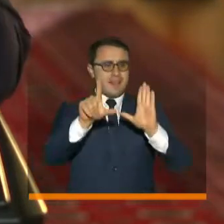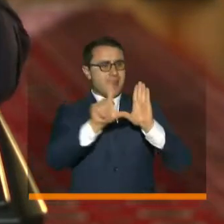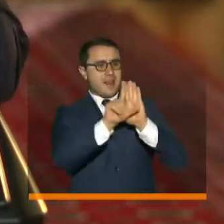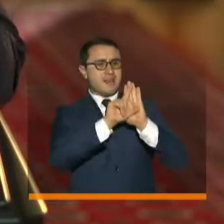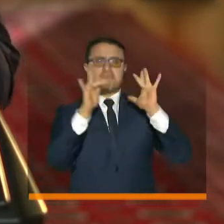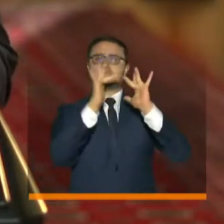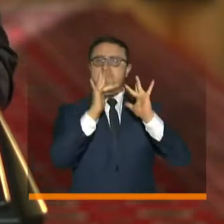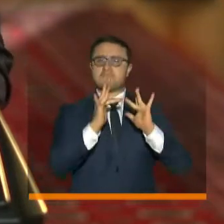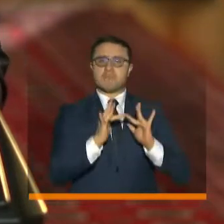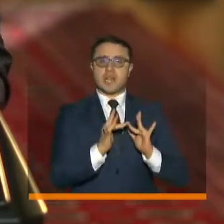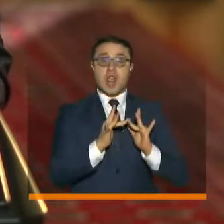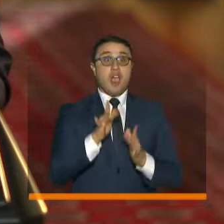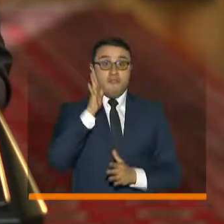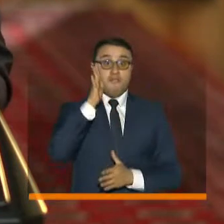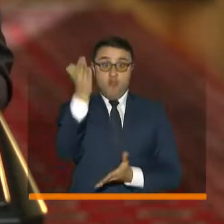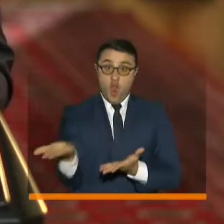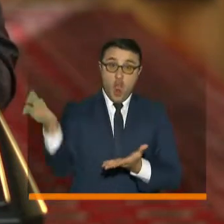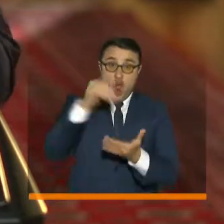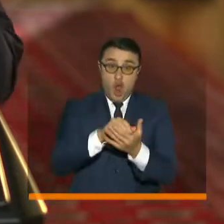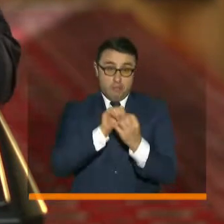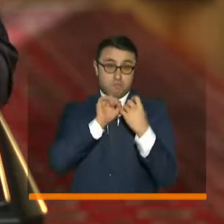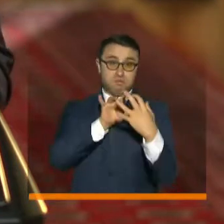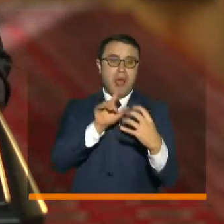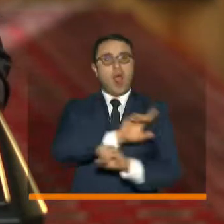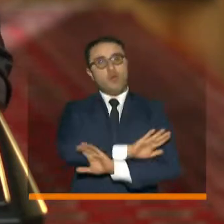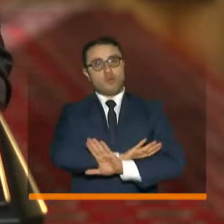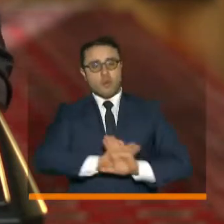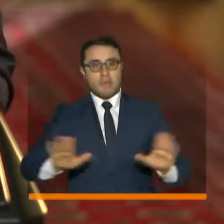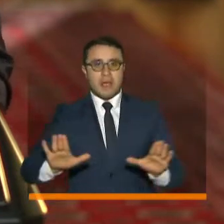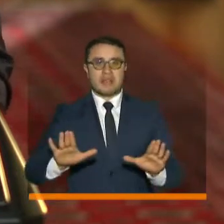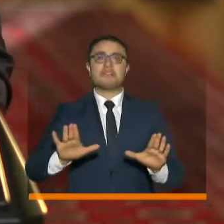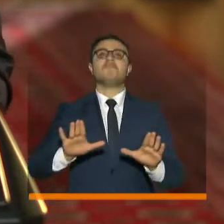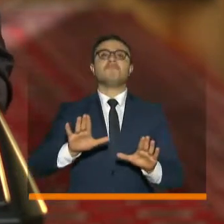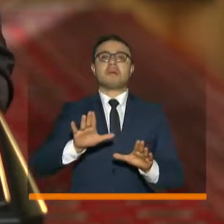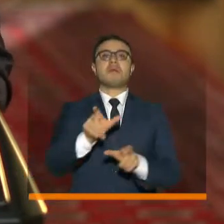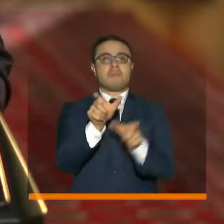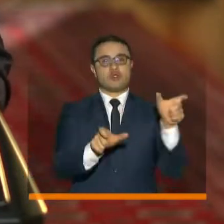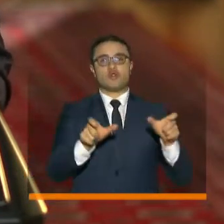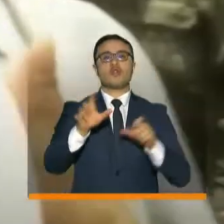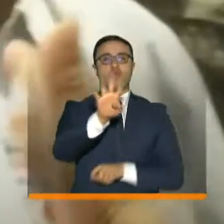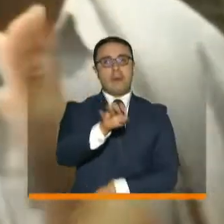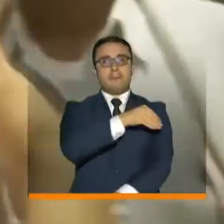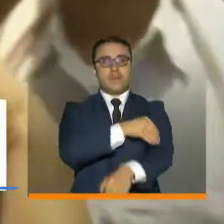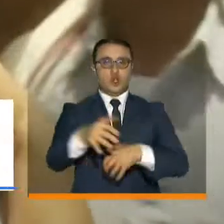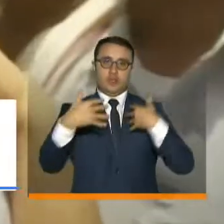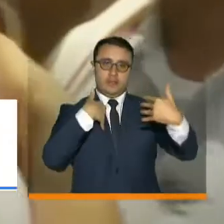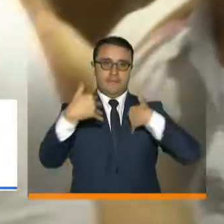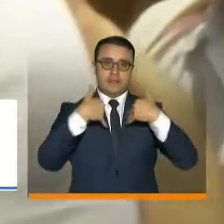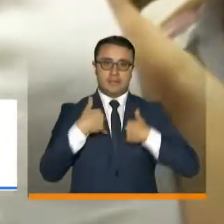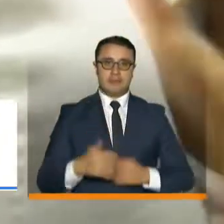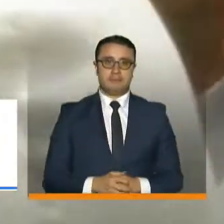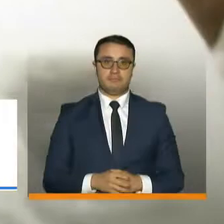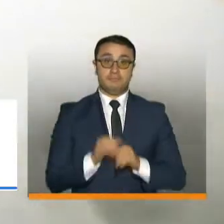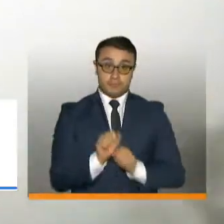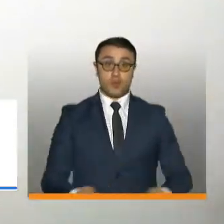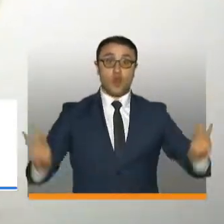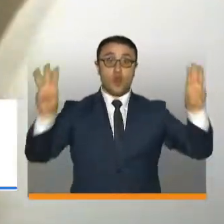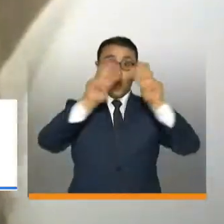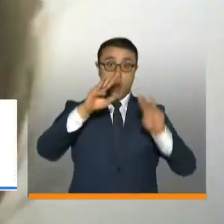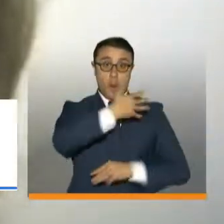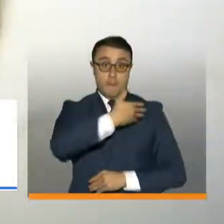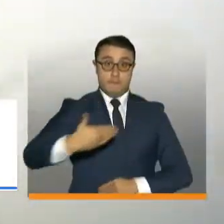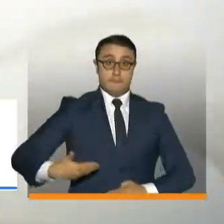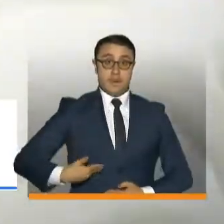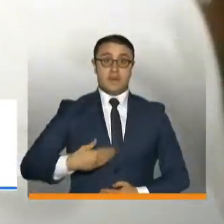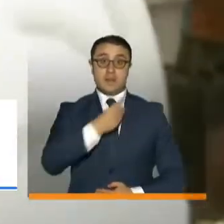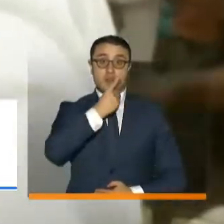con garantías de no repetición para más de 9 millones de víctimas. Ante la ONU, el presidente Iván Duque le rindió un